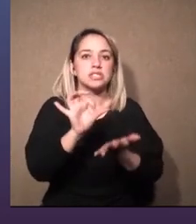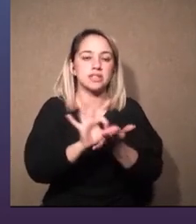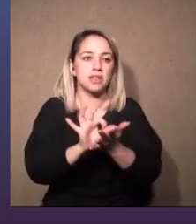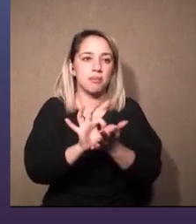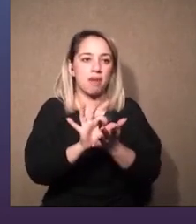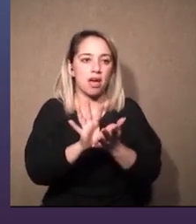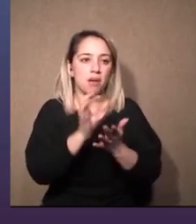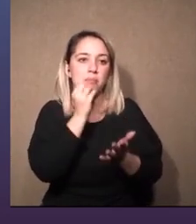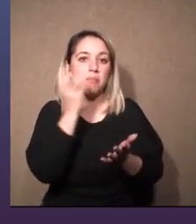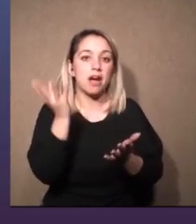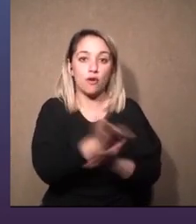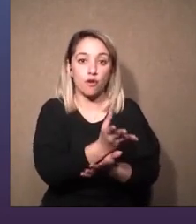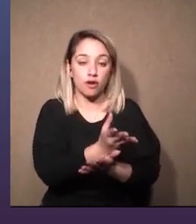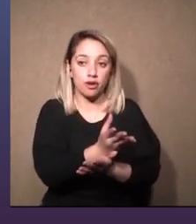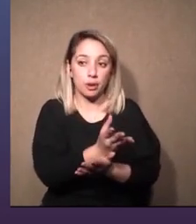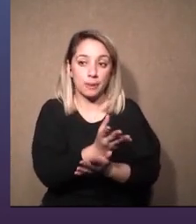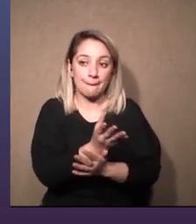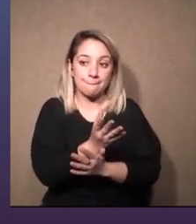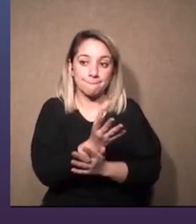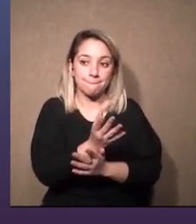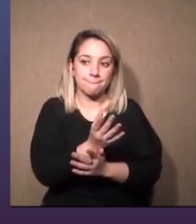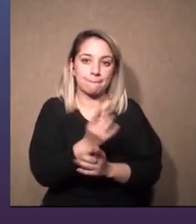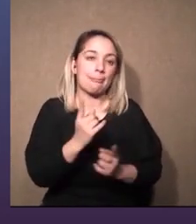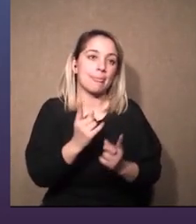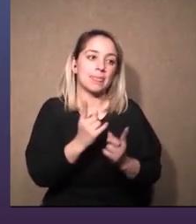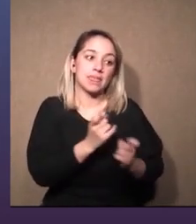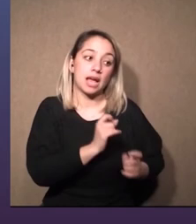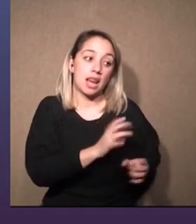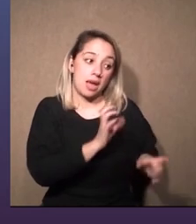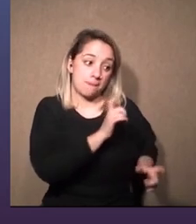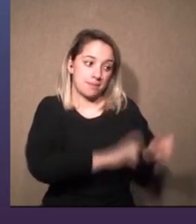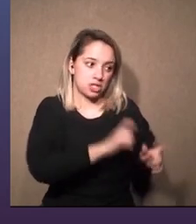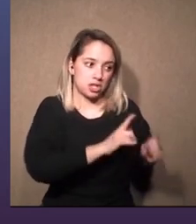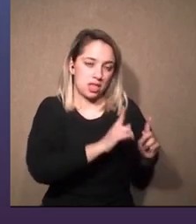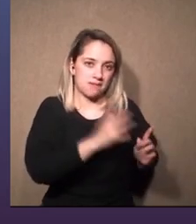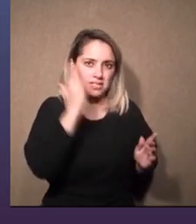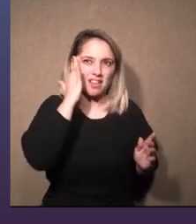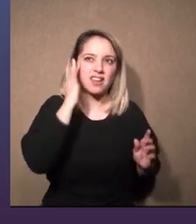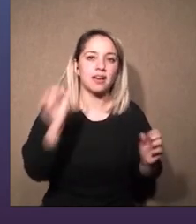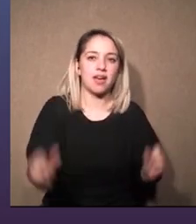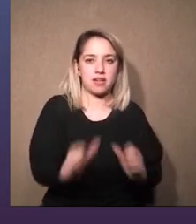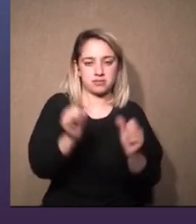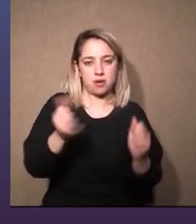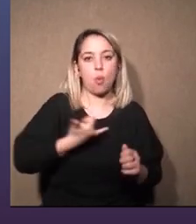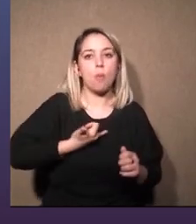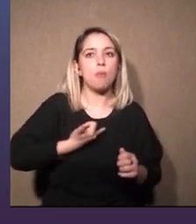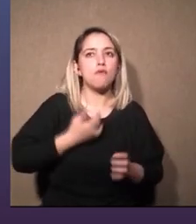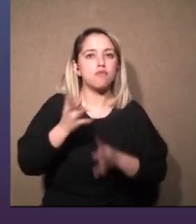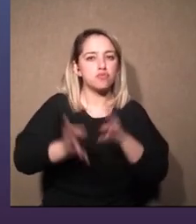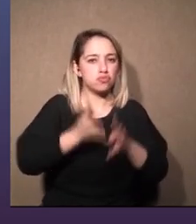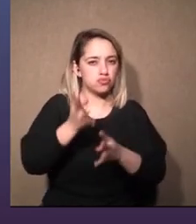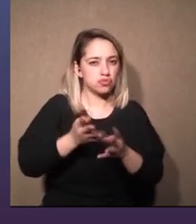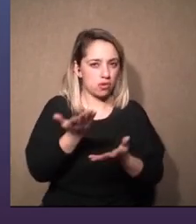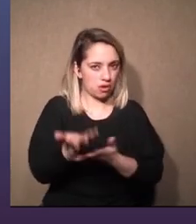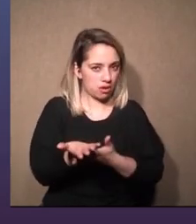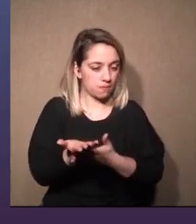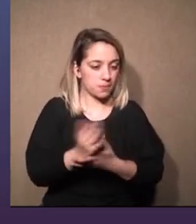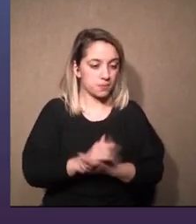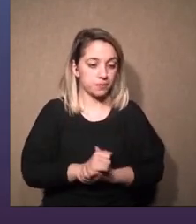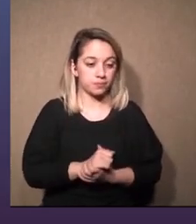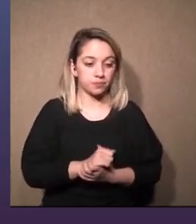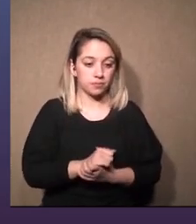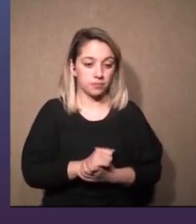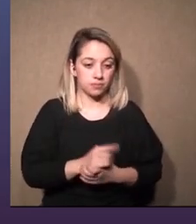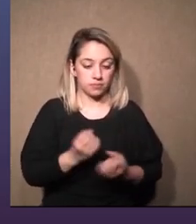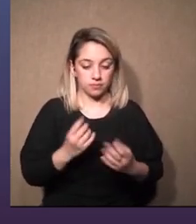tiene que tener un equipo que tiene que entrenada para saber lo que tiene que hacer porque para nosotros